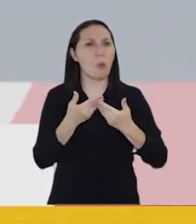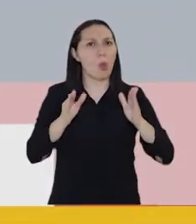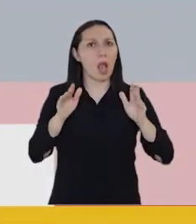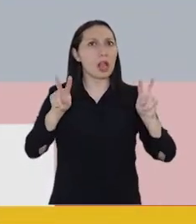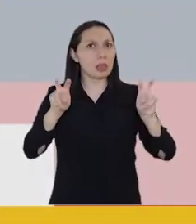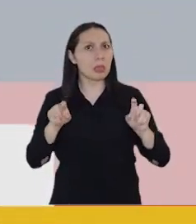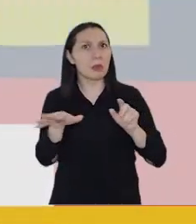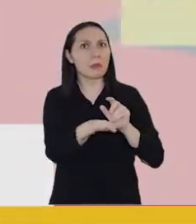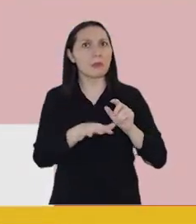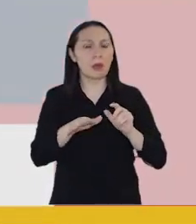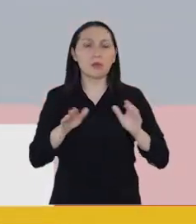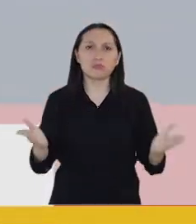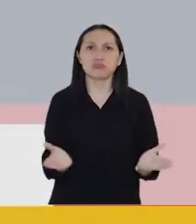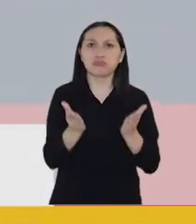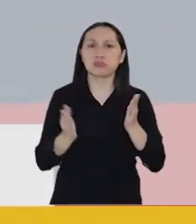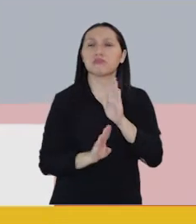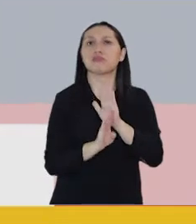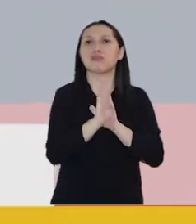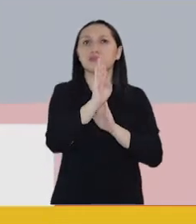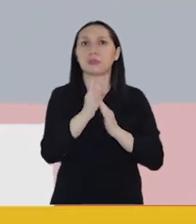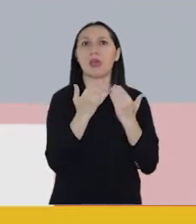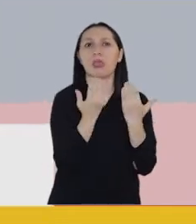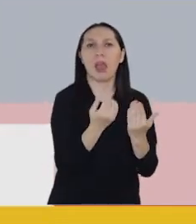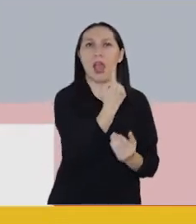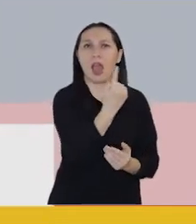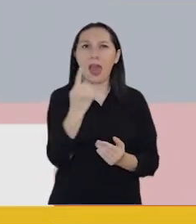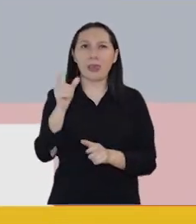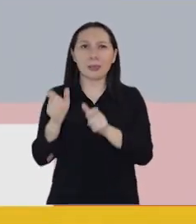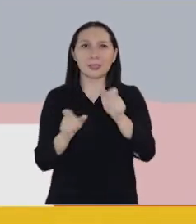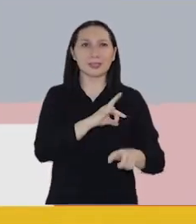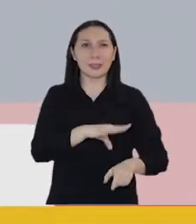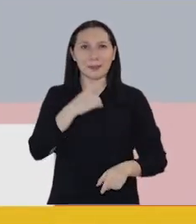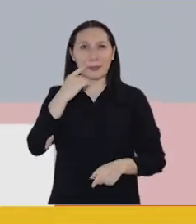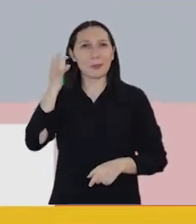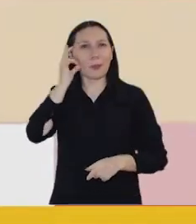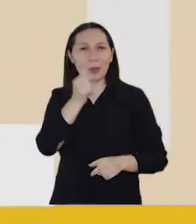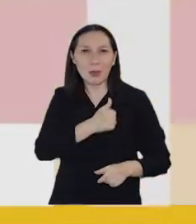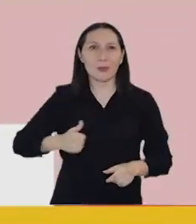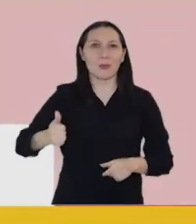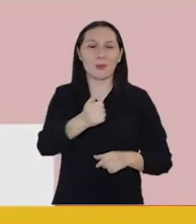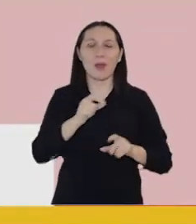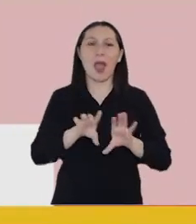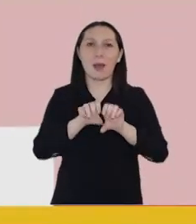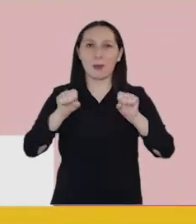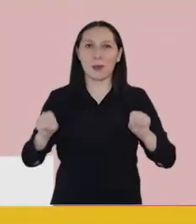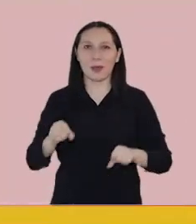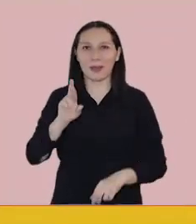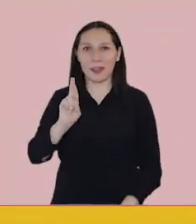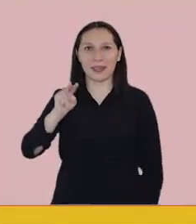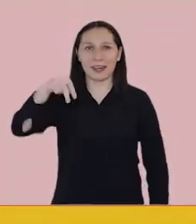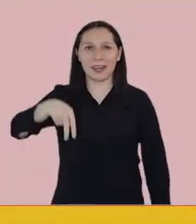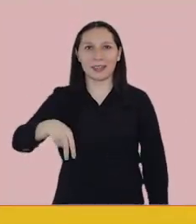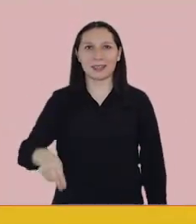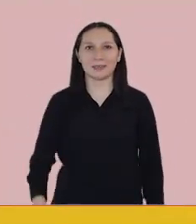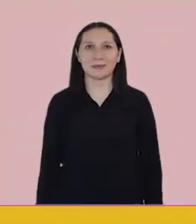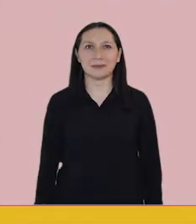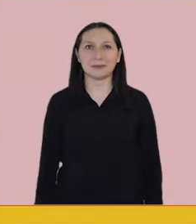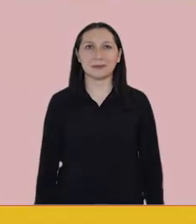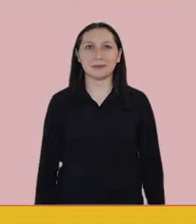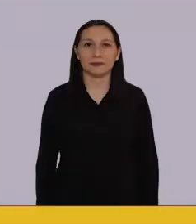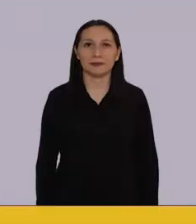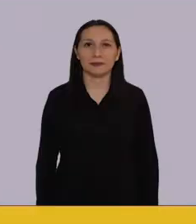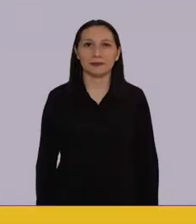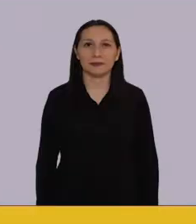Vengan de donde vengan. Que promueva el crecimiento y este llegue a cada chileno y chilena. Estamos de acuerdo. Renovación